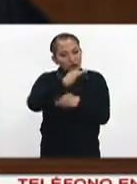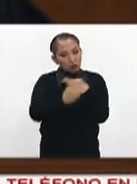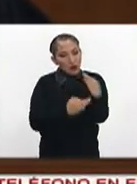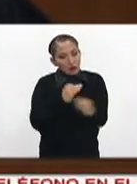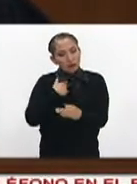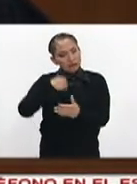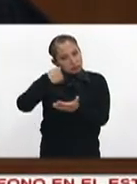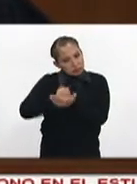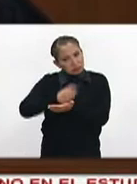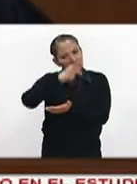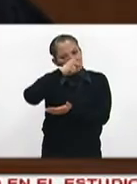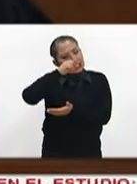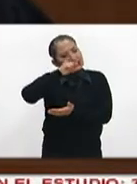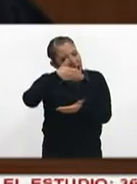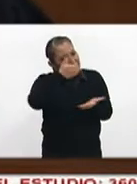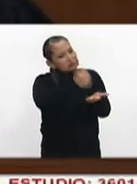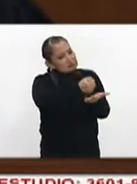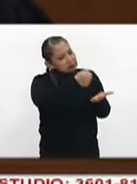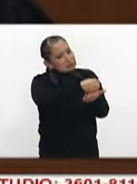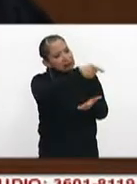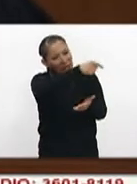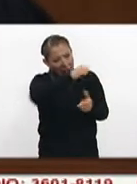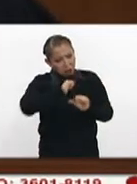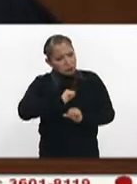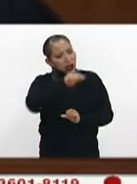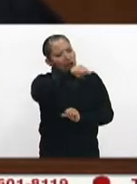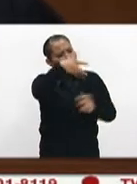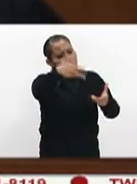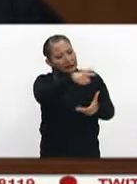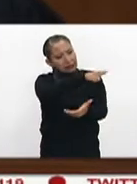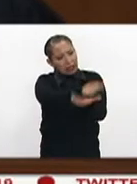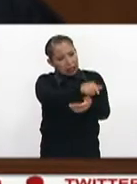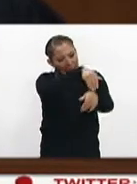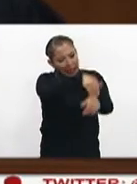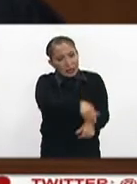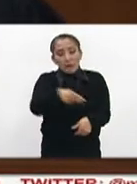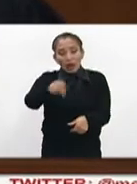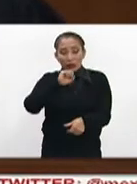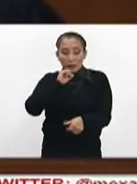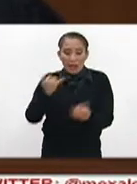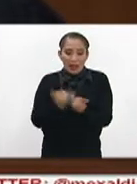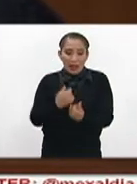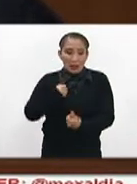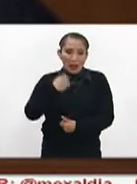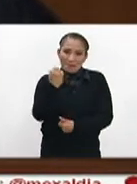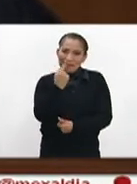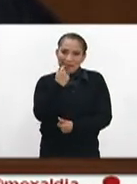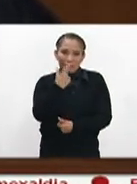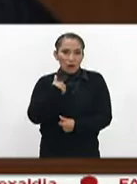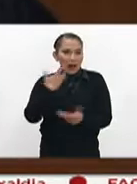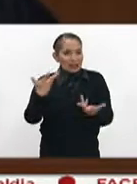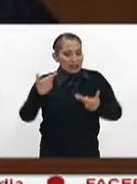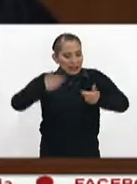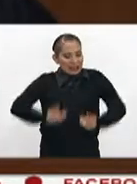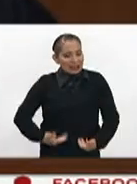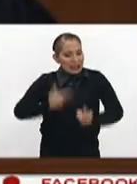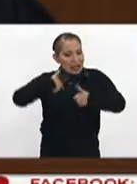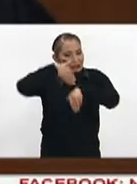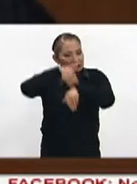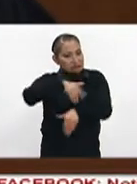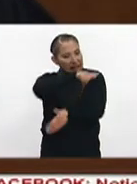Exijamos sí a la autoridad el cumplimiento de la ley, pero también seamos nosotros como ciudadanos